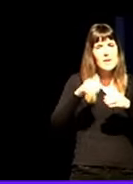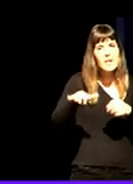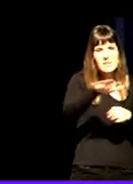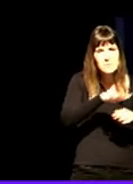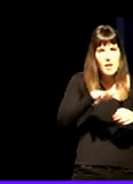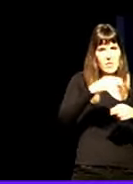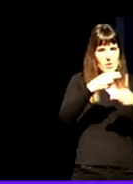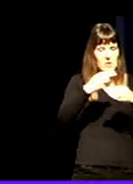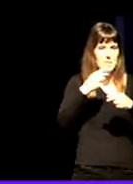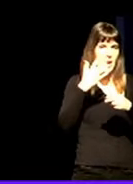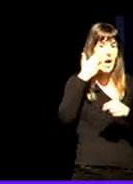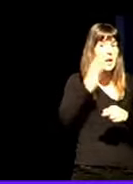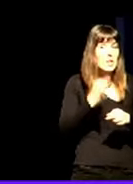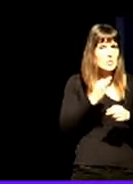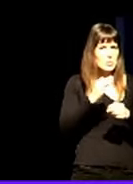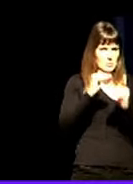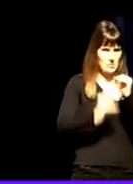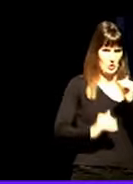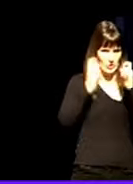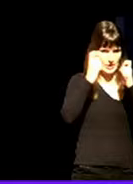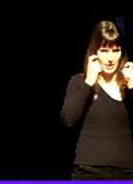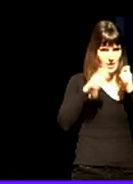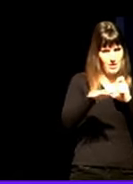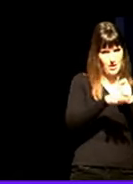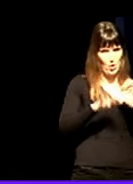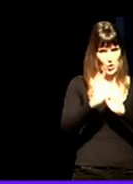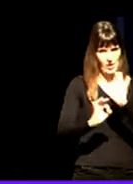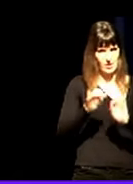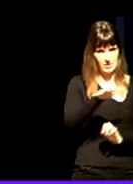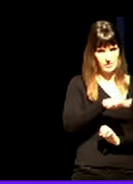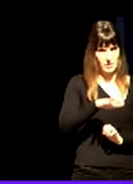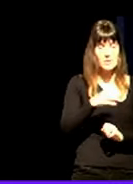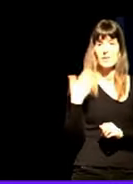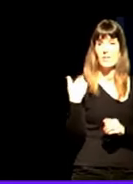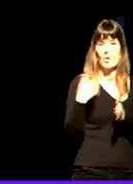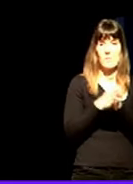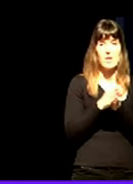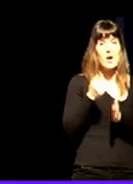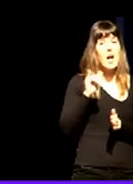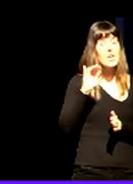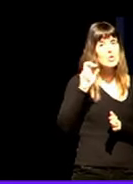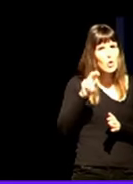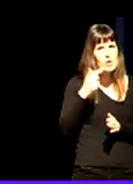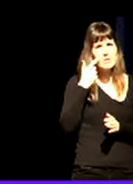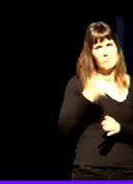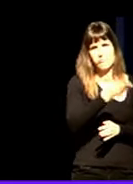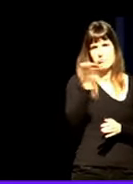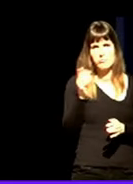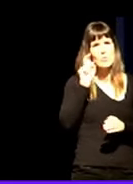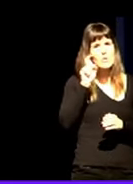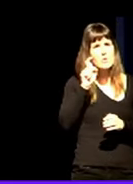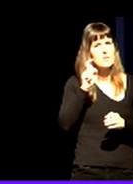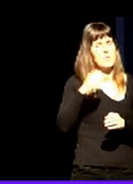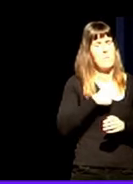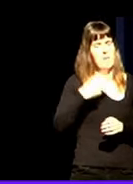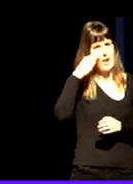para minimizar también las conductas suicidas como decía Héctor algo en lo que sois expertas y expertos